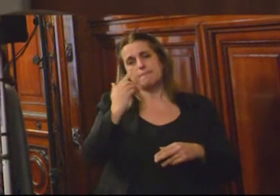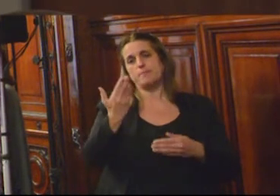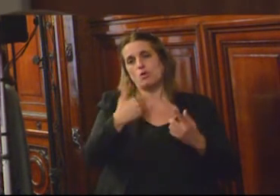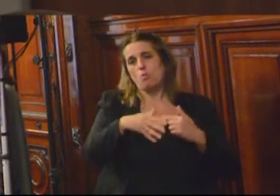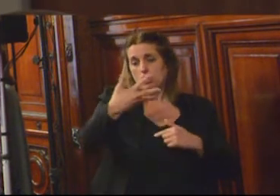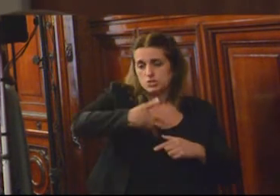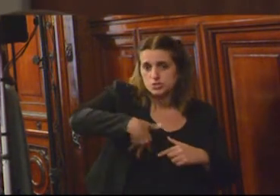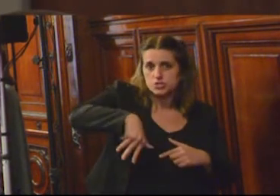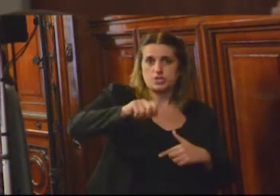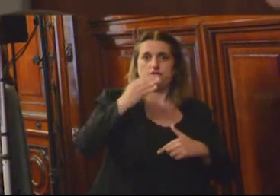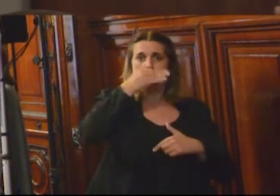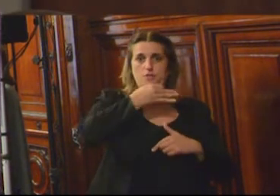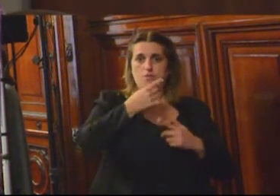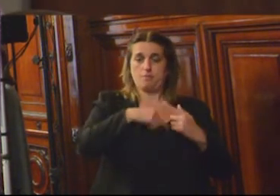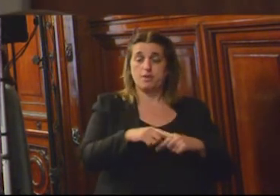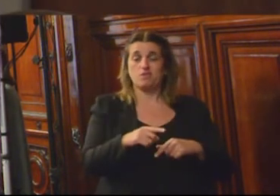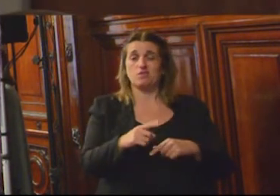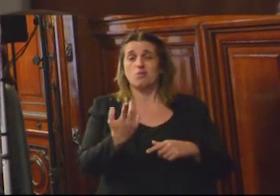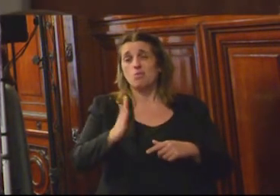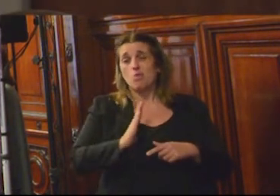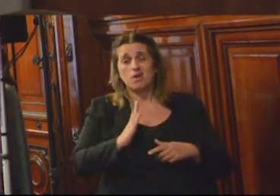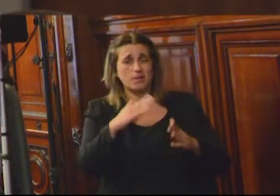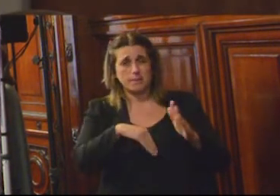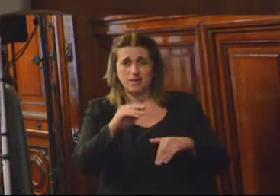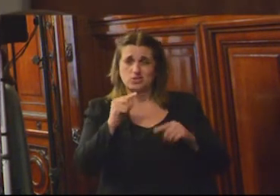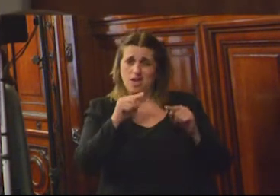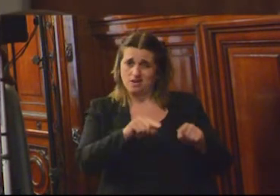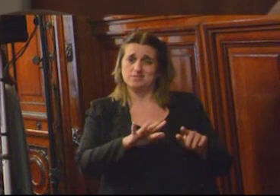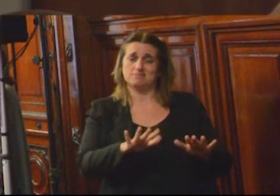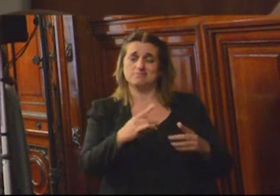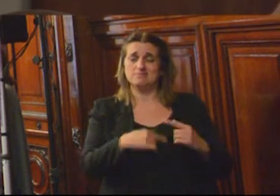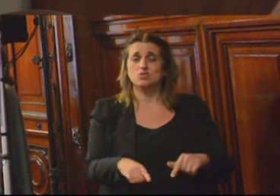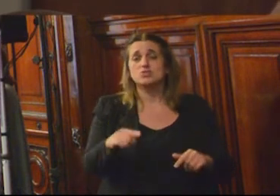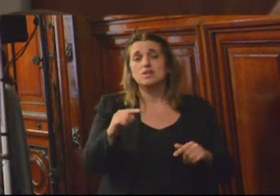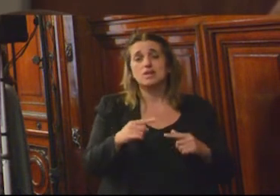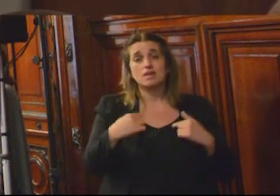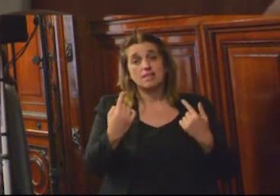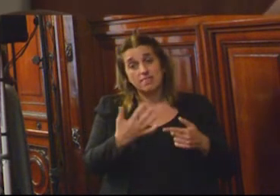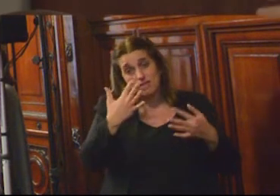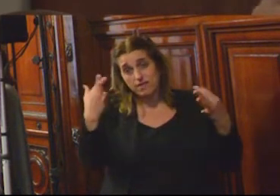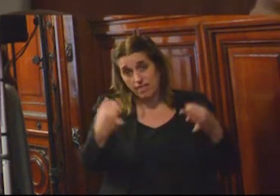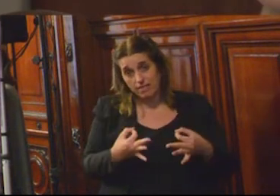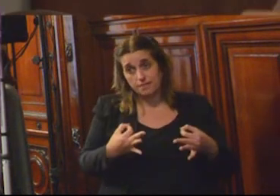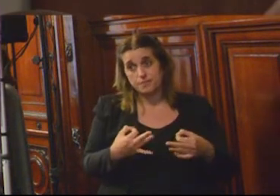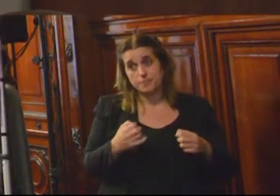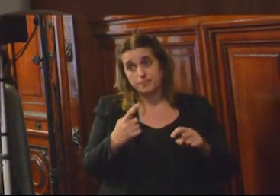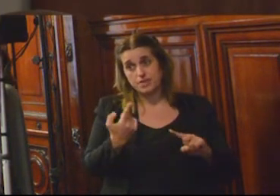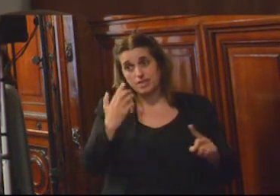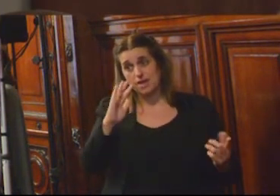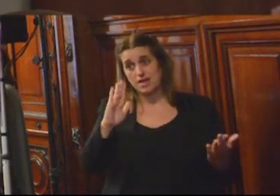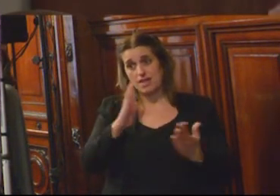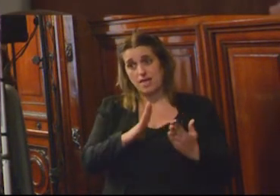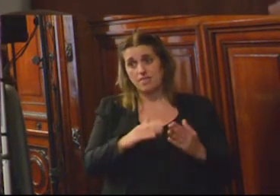de las mujeres. Entonces, esta realidad confrontada